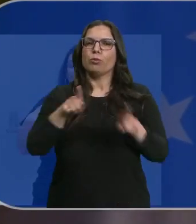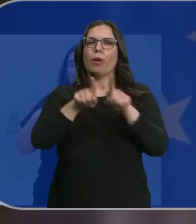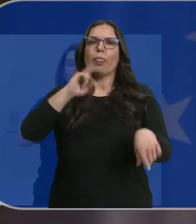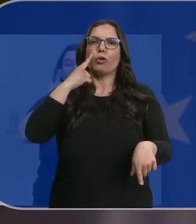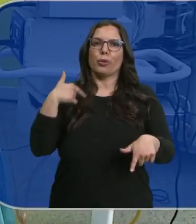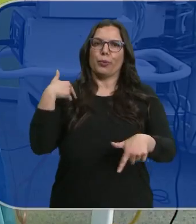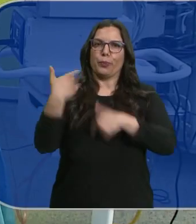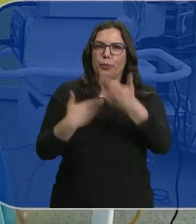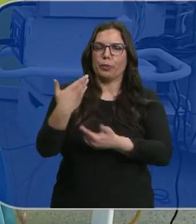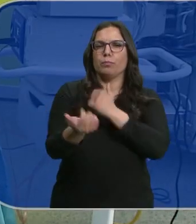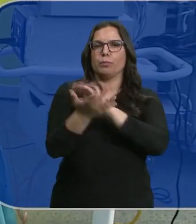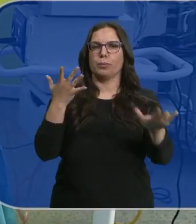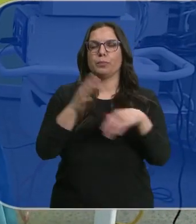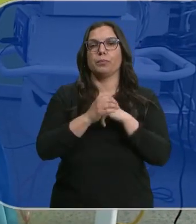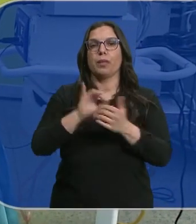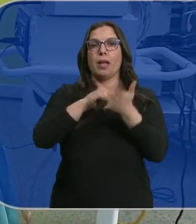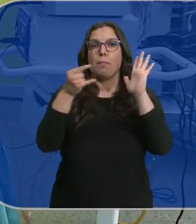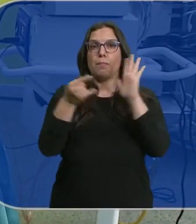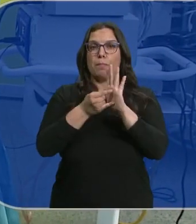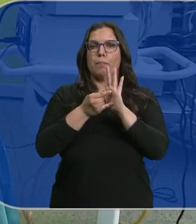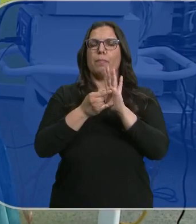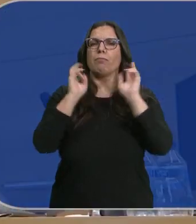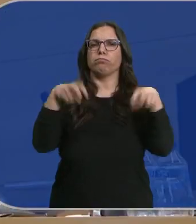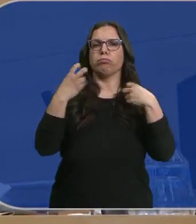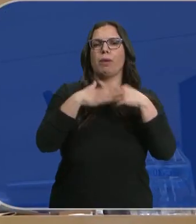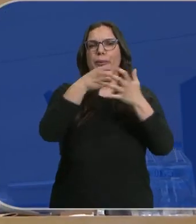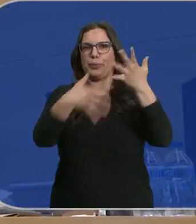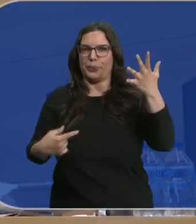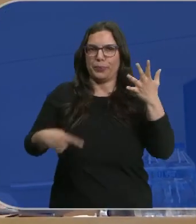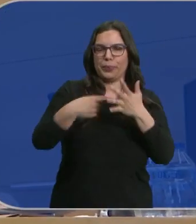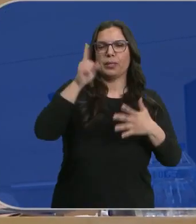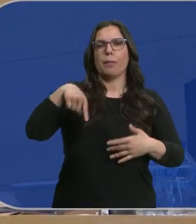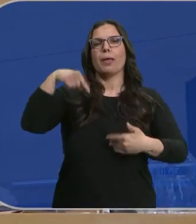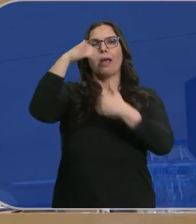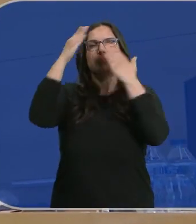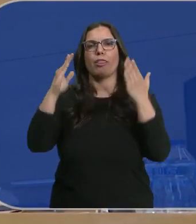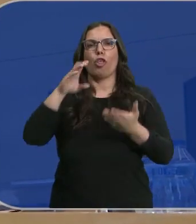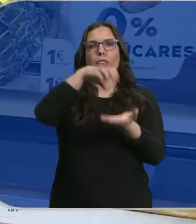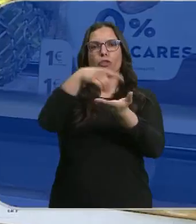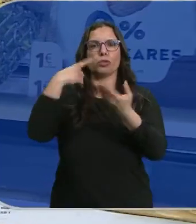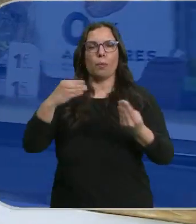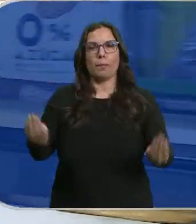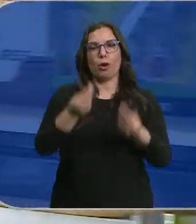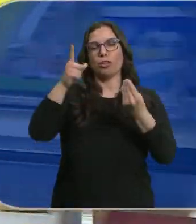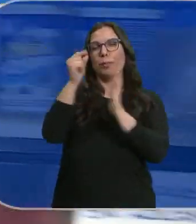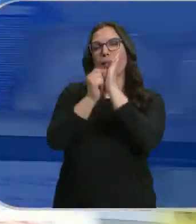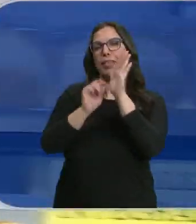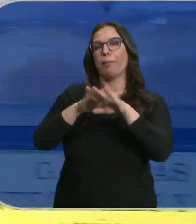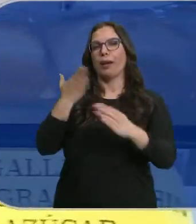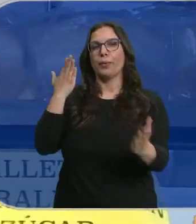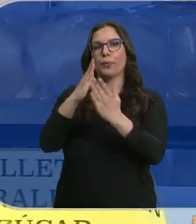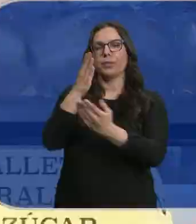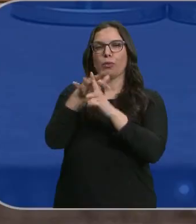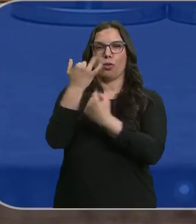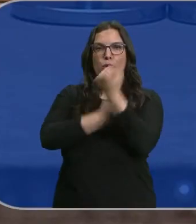los diagnósticos. Un plan de choque para las listas de espera, un acuerdo para la atención primaria o la implementación de medidas para hacer frente a la